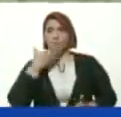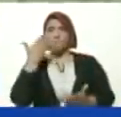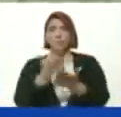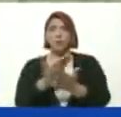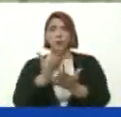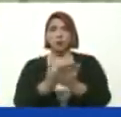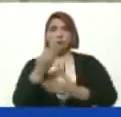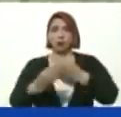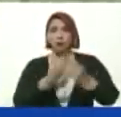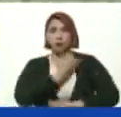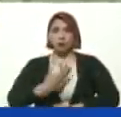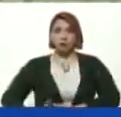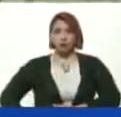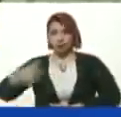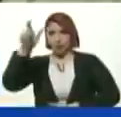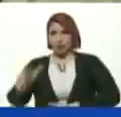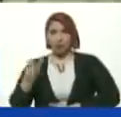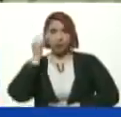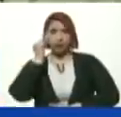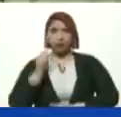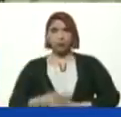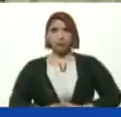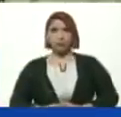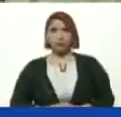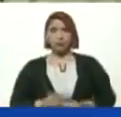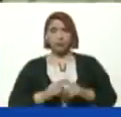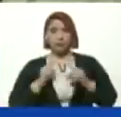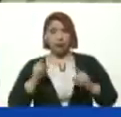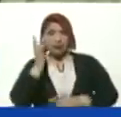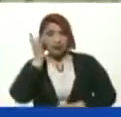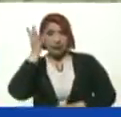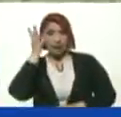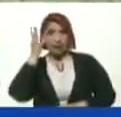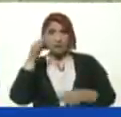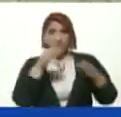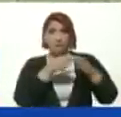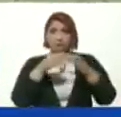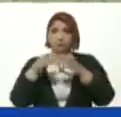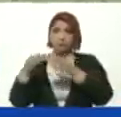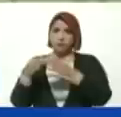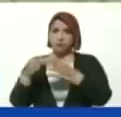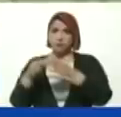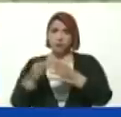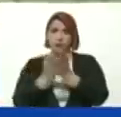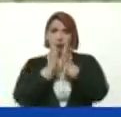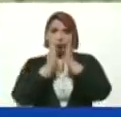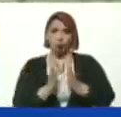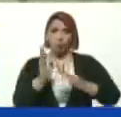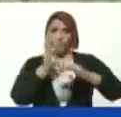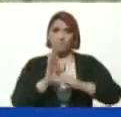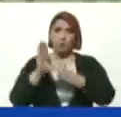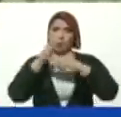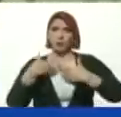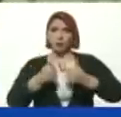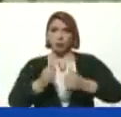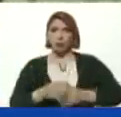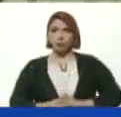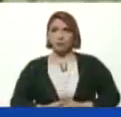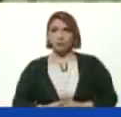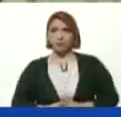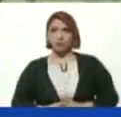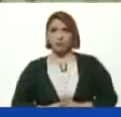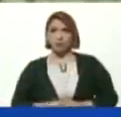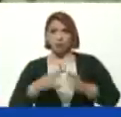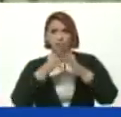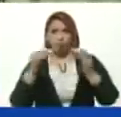Que ha hecho La presidenta María Alejandra Para crear Brigadas Estudiantiles De bioseguridad En